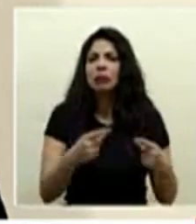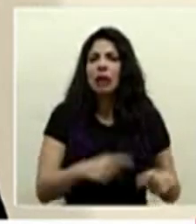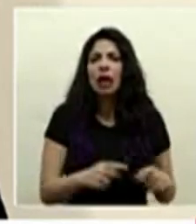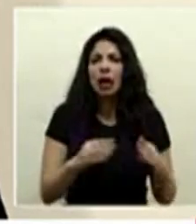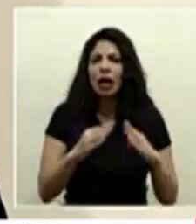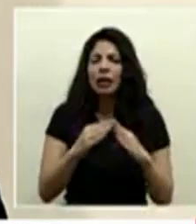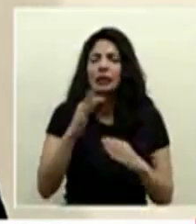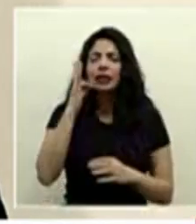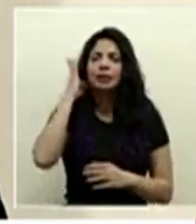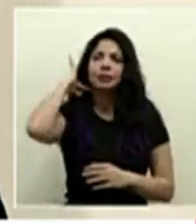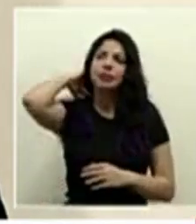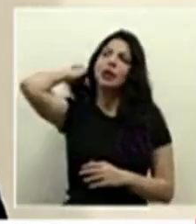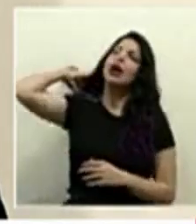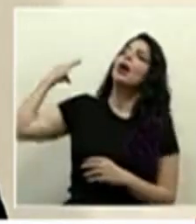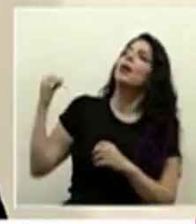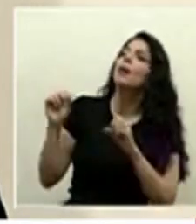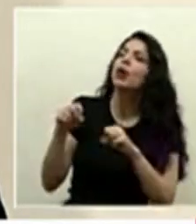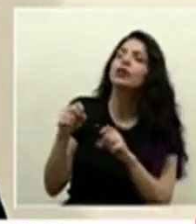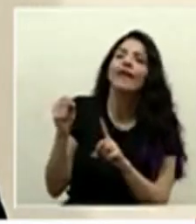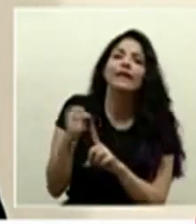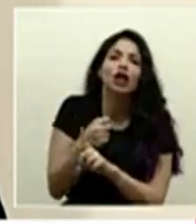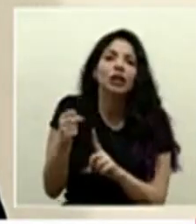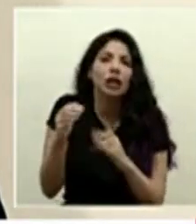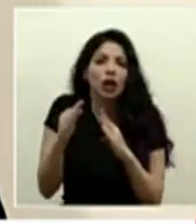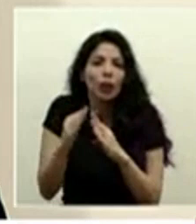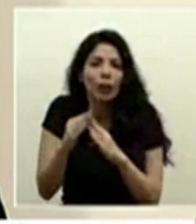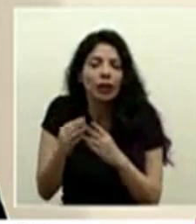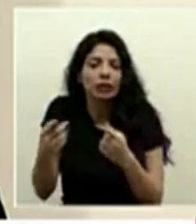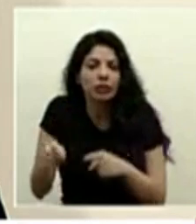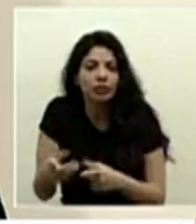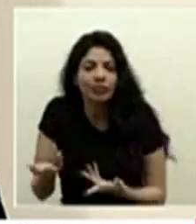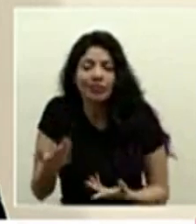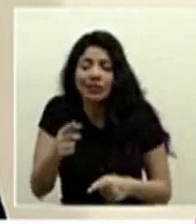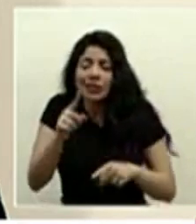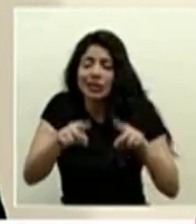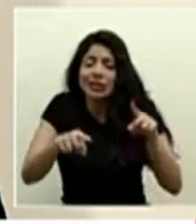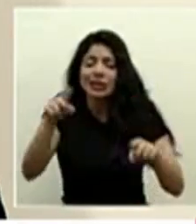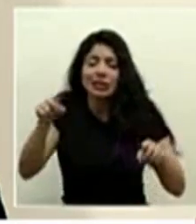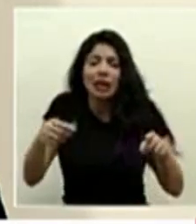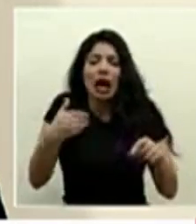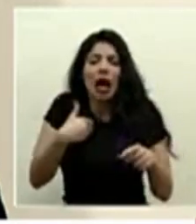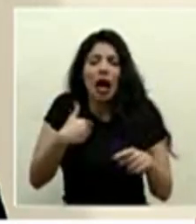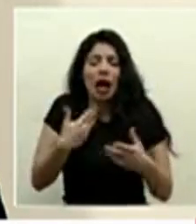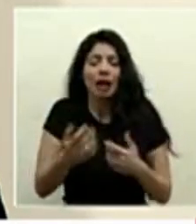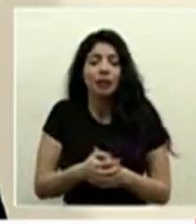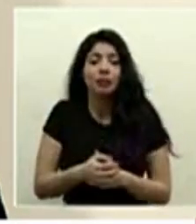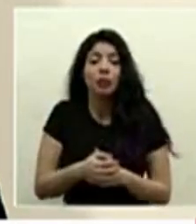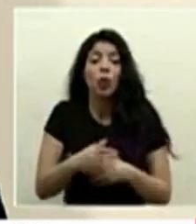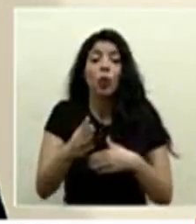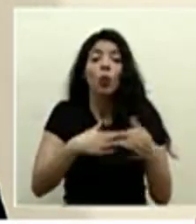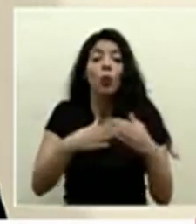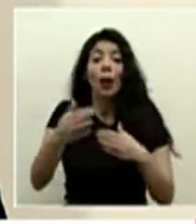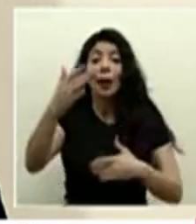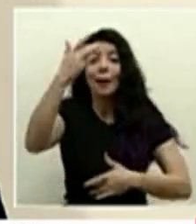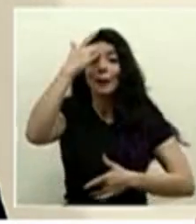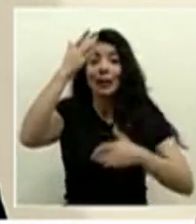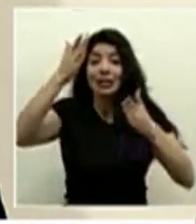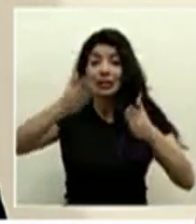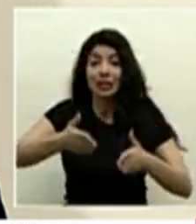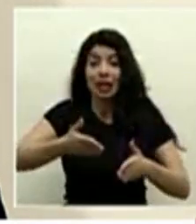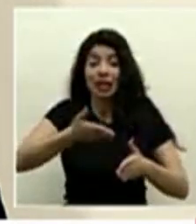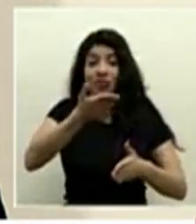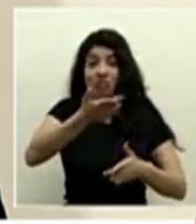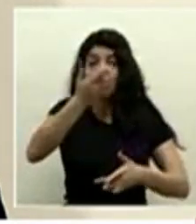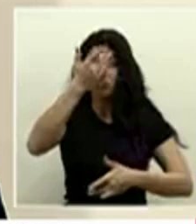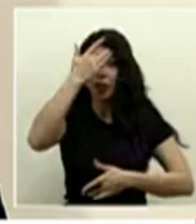casa puede haber violencia doméstica todos estos factores todos los pacientes positivos